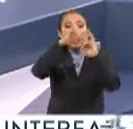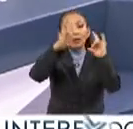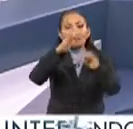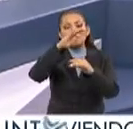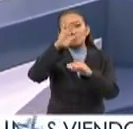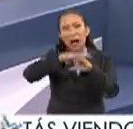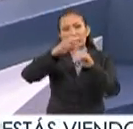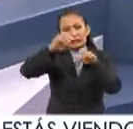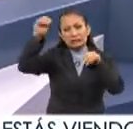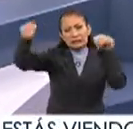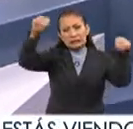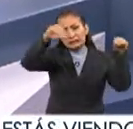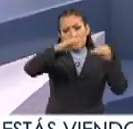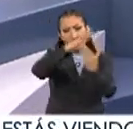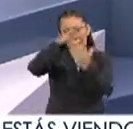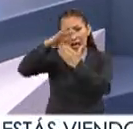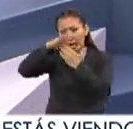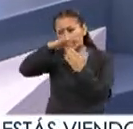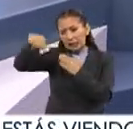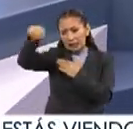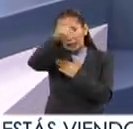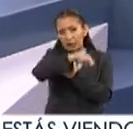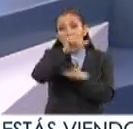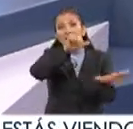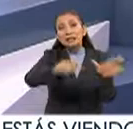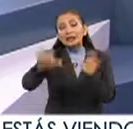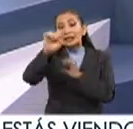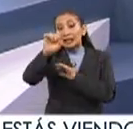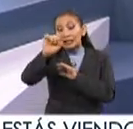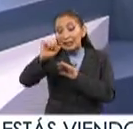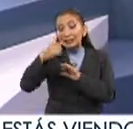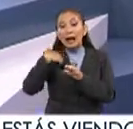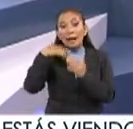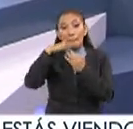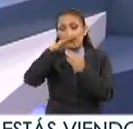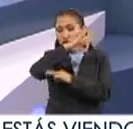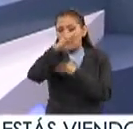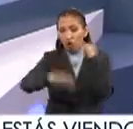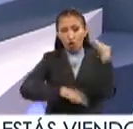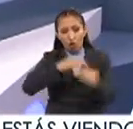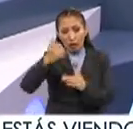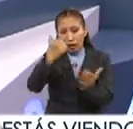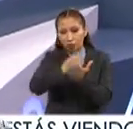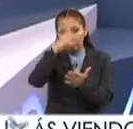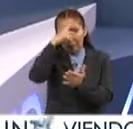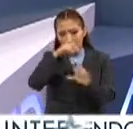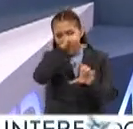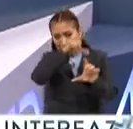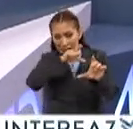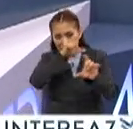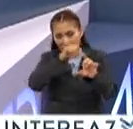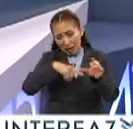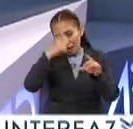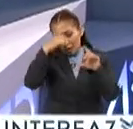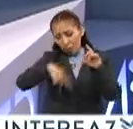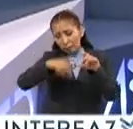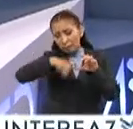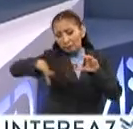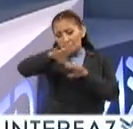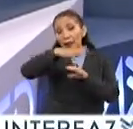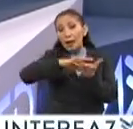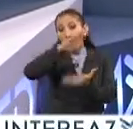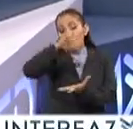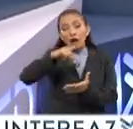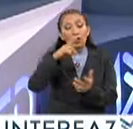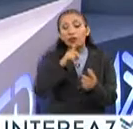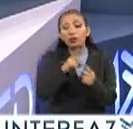número bastante mayor de mesas, vamos a instalar 660 mesas en todo el territorio de la Ciudad de México. Gran parte